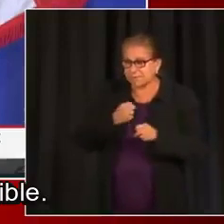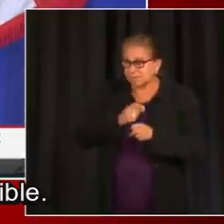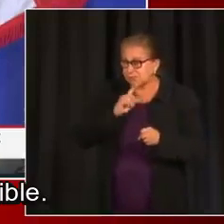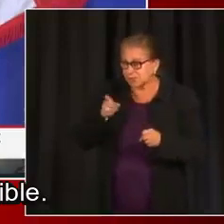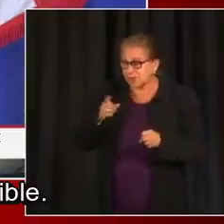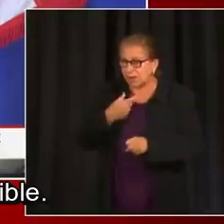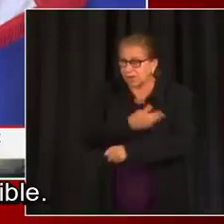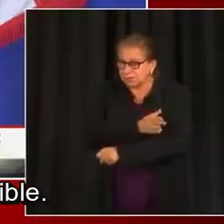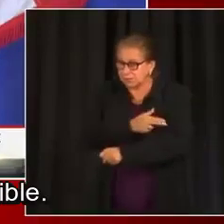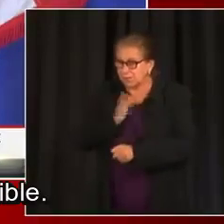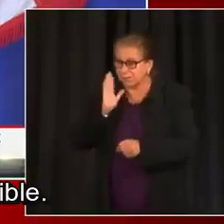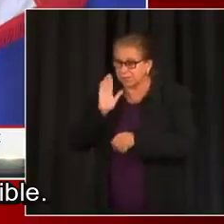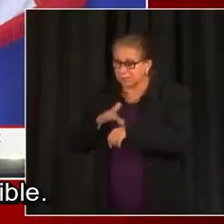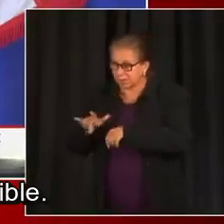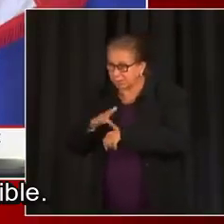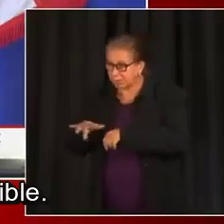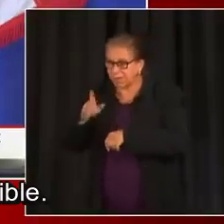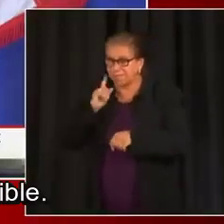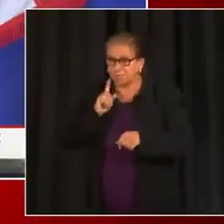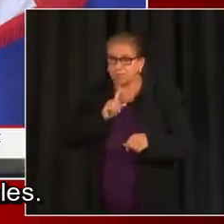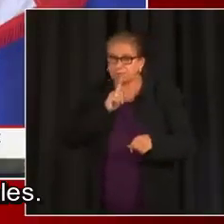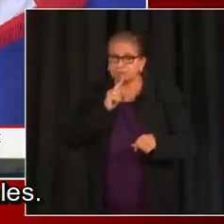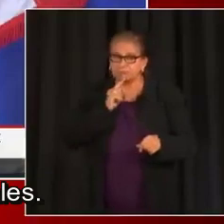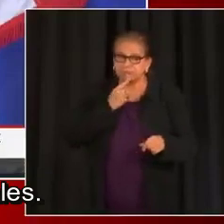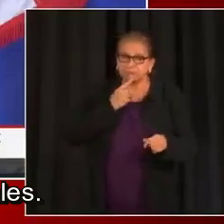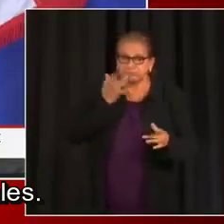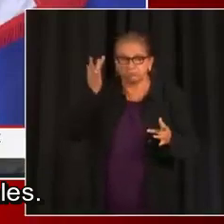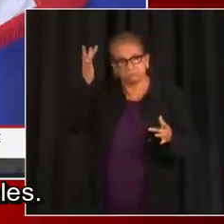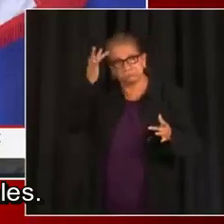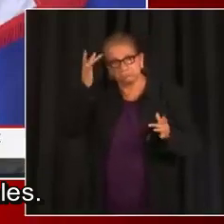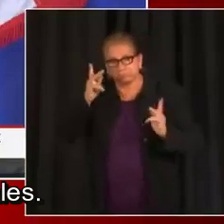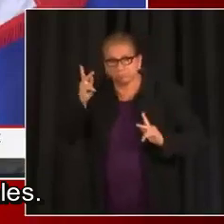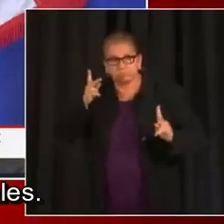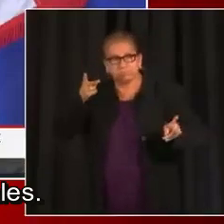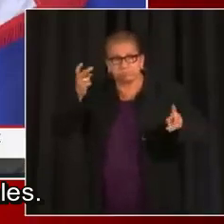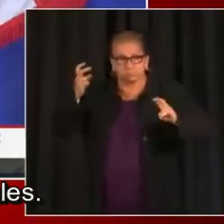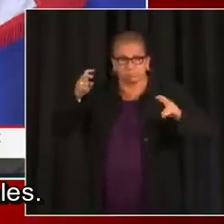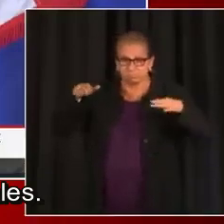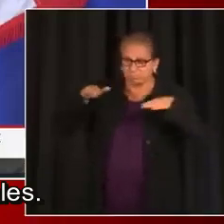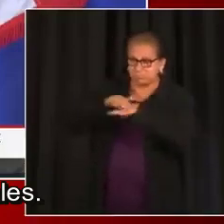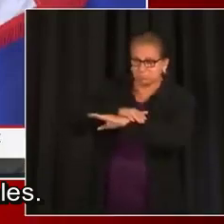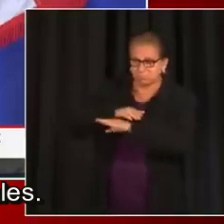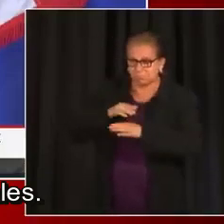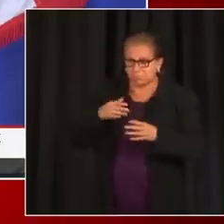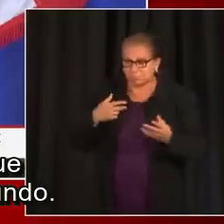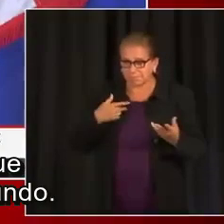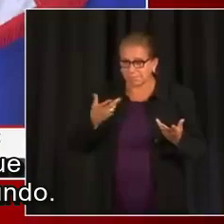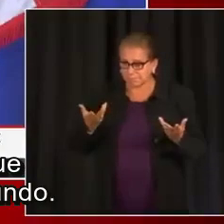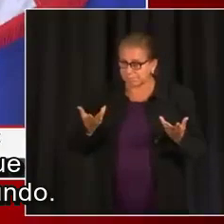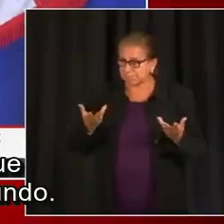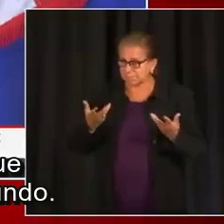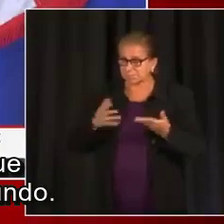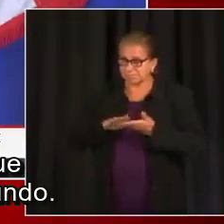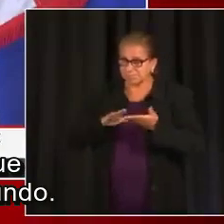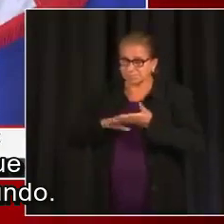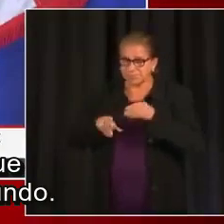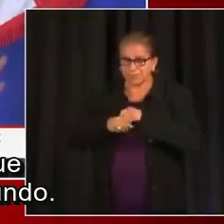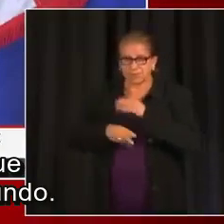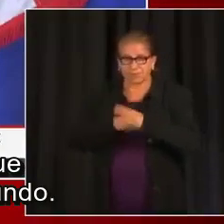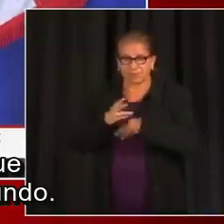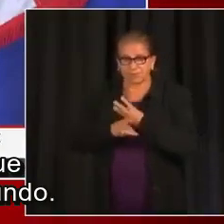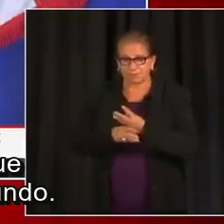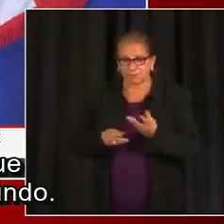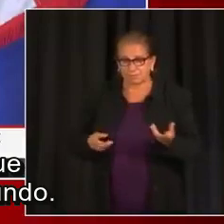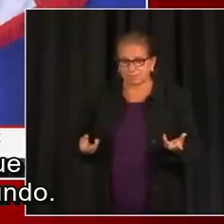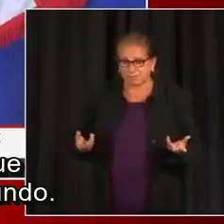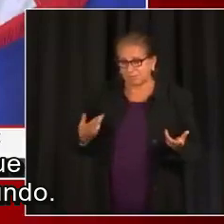para que la vacuna esté disponible. Tenemos hospitales, tenemos camas en los hospitales. Queremos asegurarnos de que